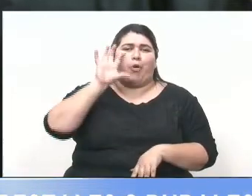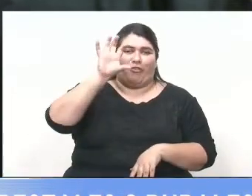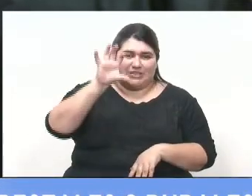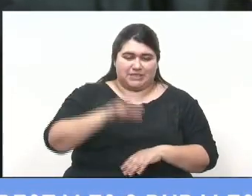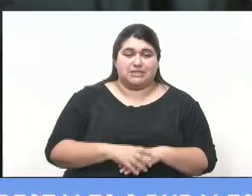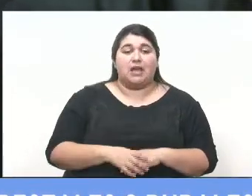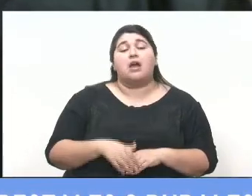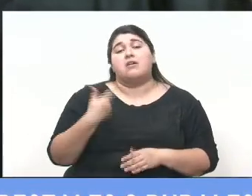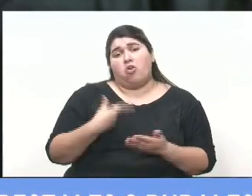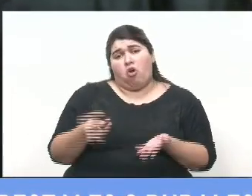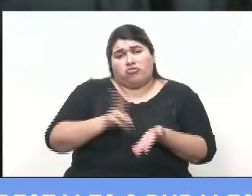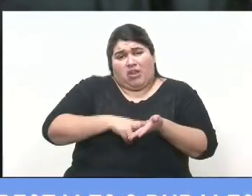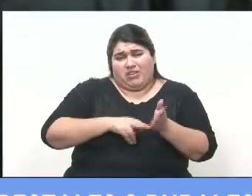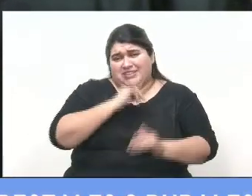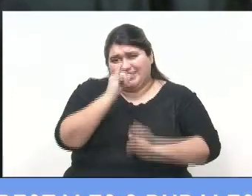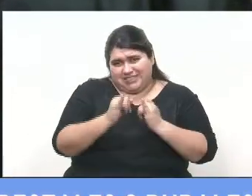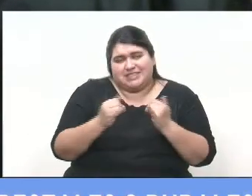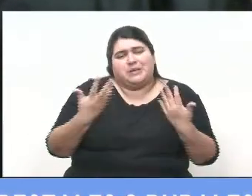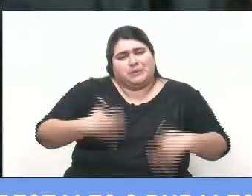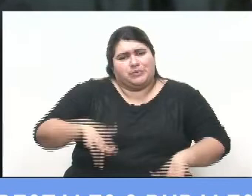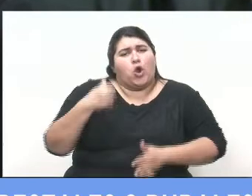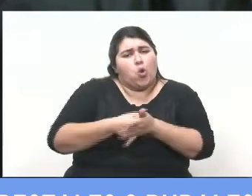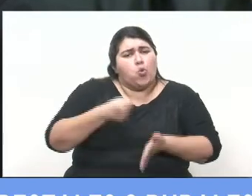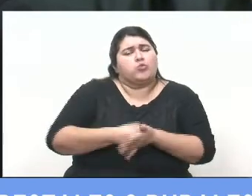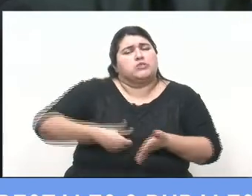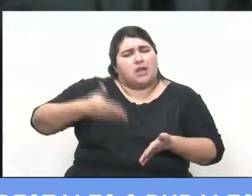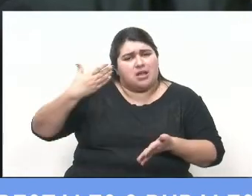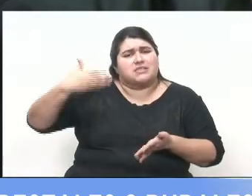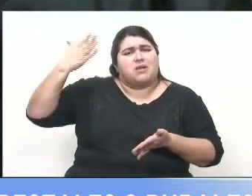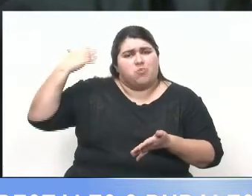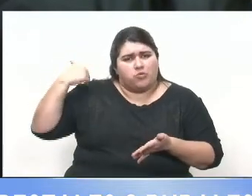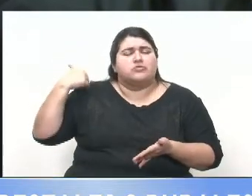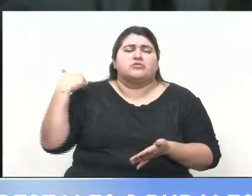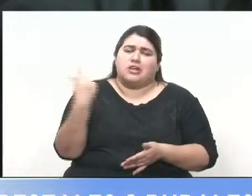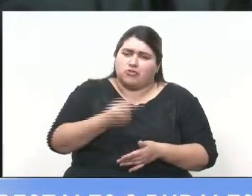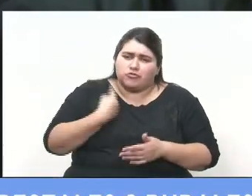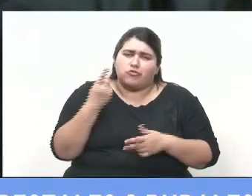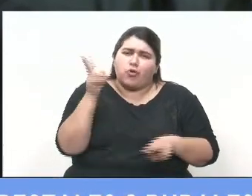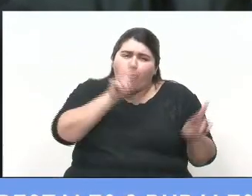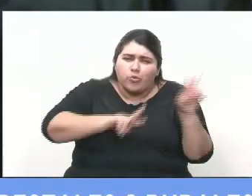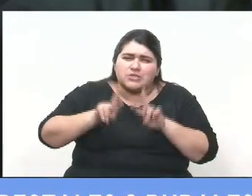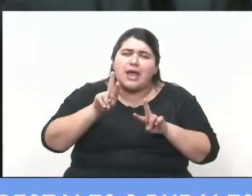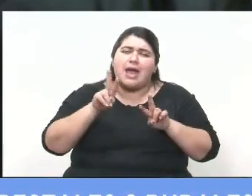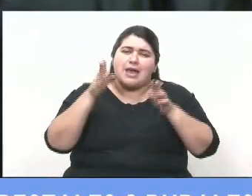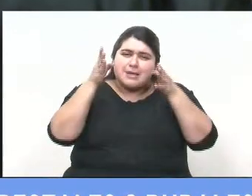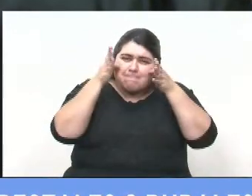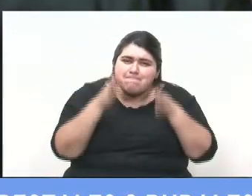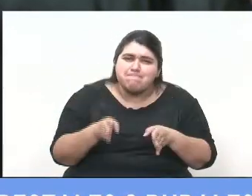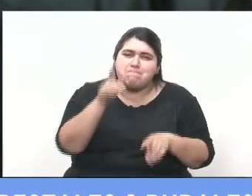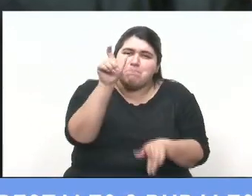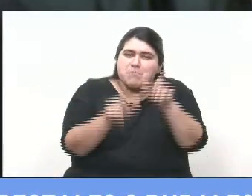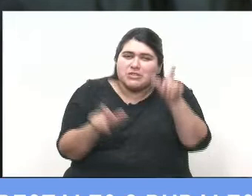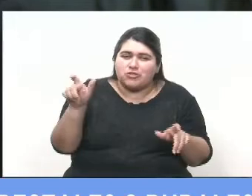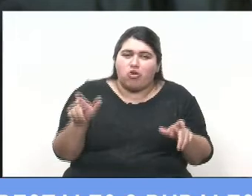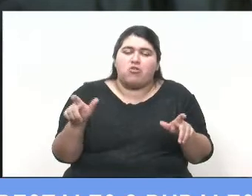reiterar que es una demanda histórica, debemos asegurarnos que quienes están especializados, se han formado